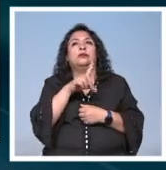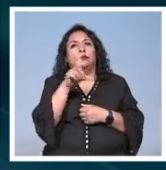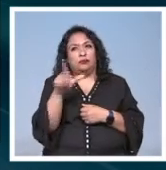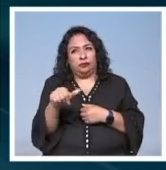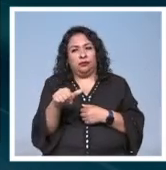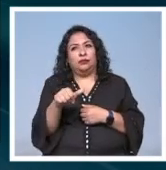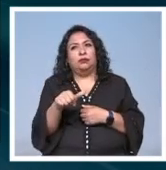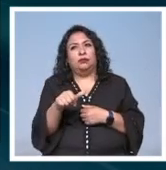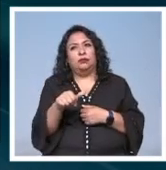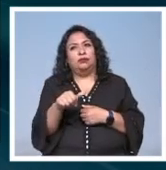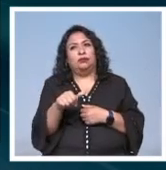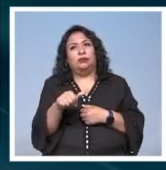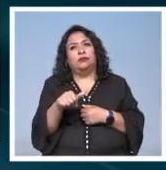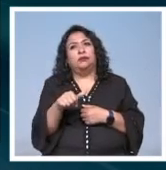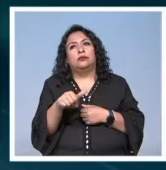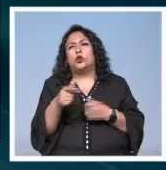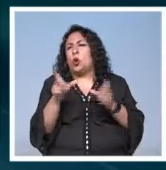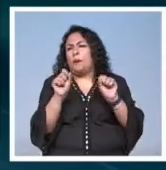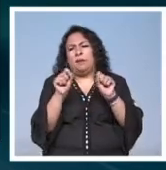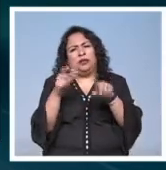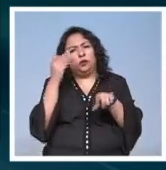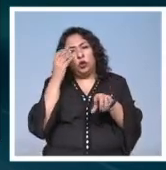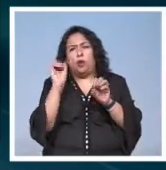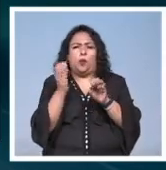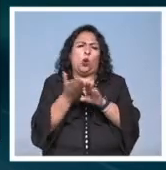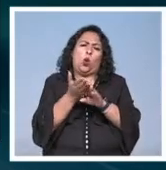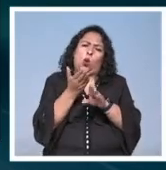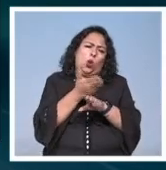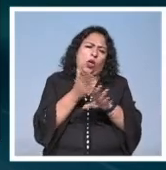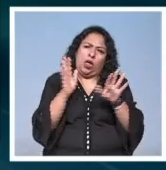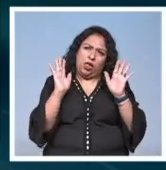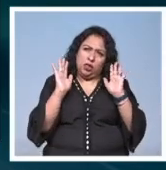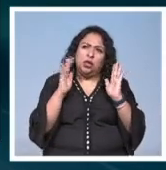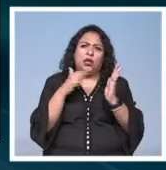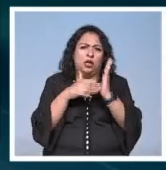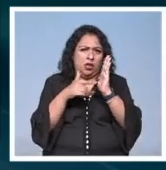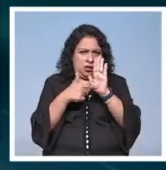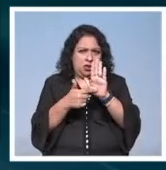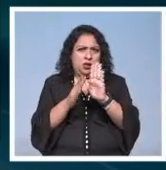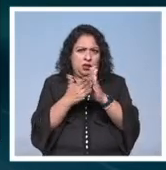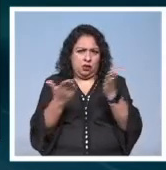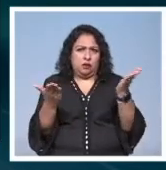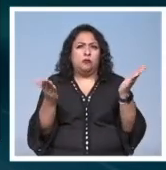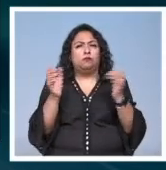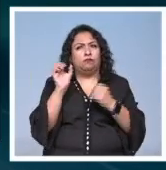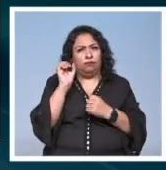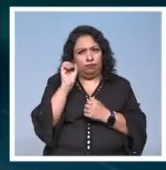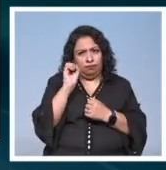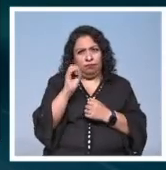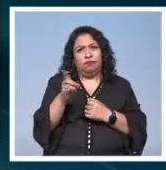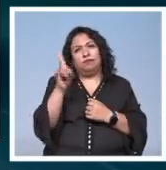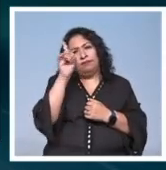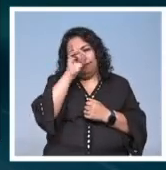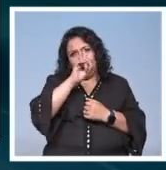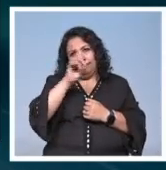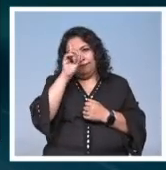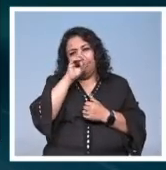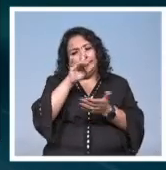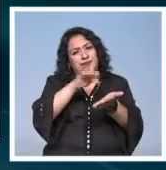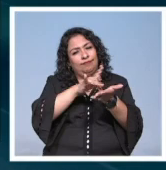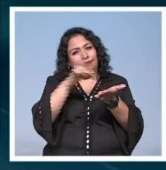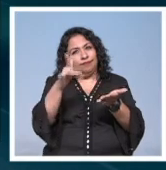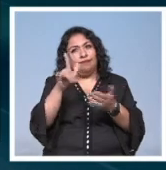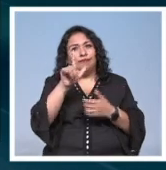o a la par o antes o antes nos aventamos también este libro ¿no? pues ahí está las recomendaciones muchas